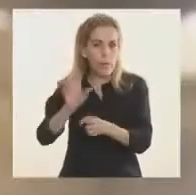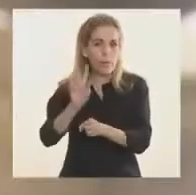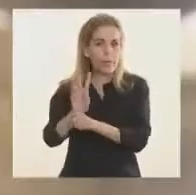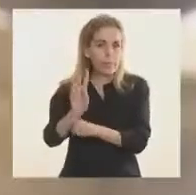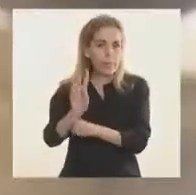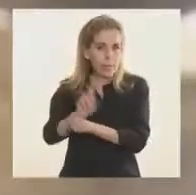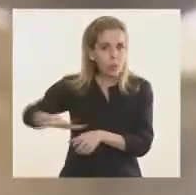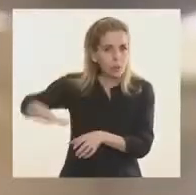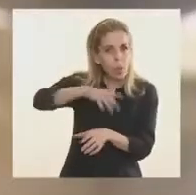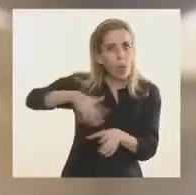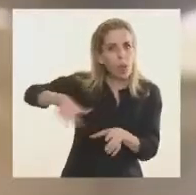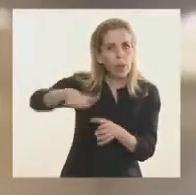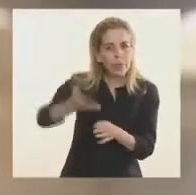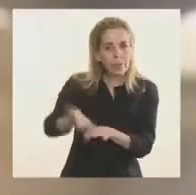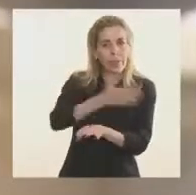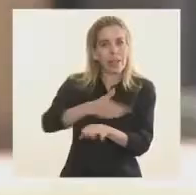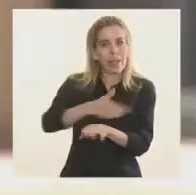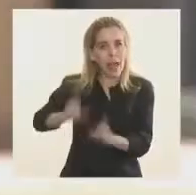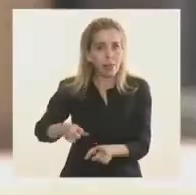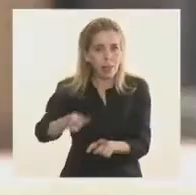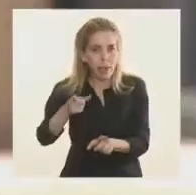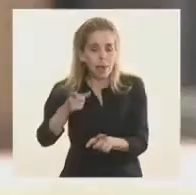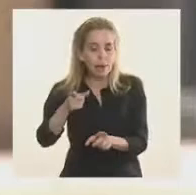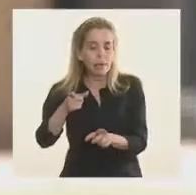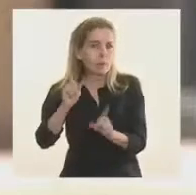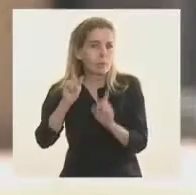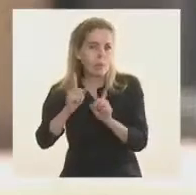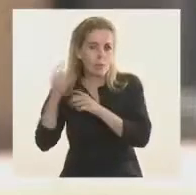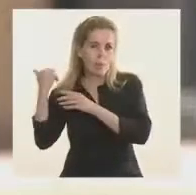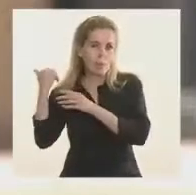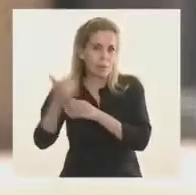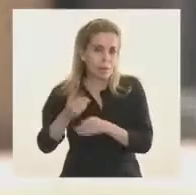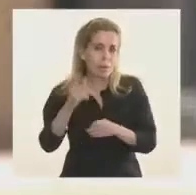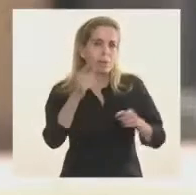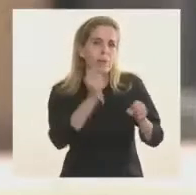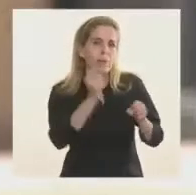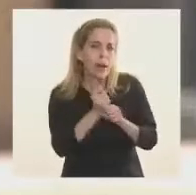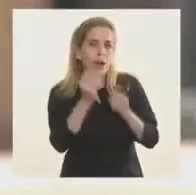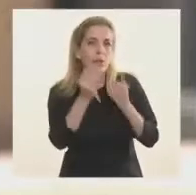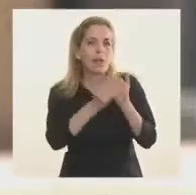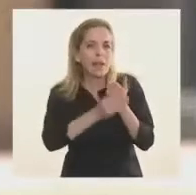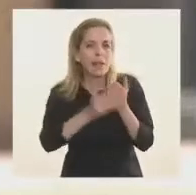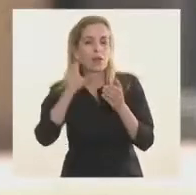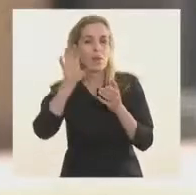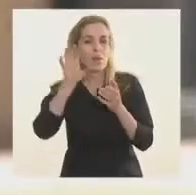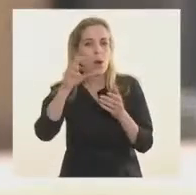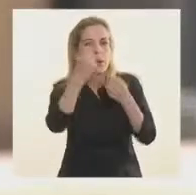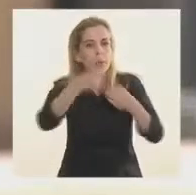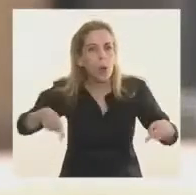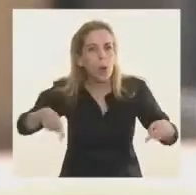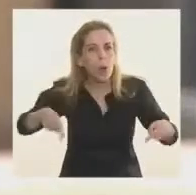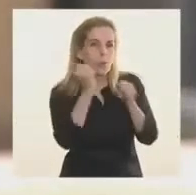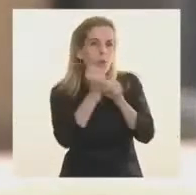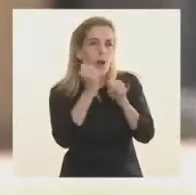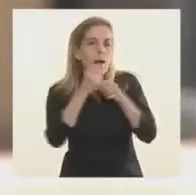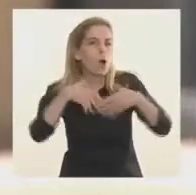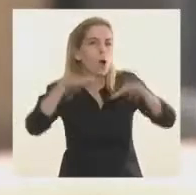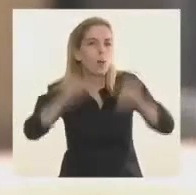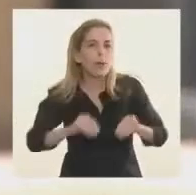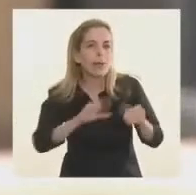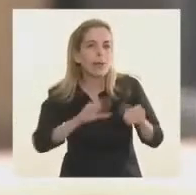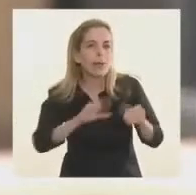regiones, pero que requiere también, como venimos haciendo con varios ministerios y con la provincia, un trabajo integrado,